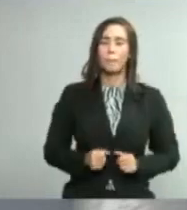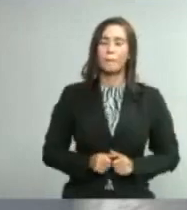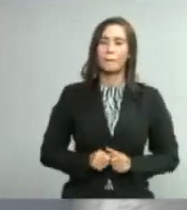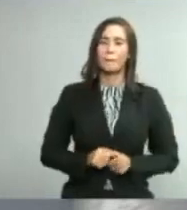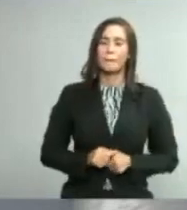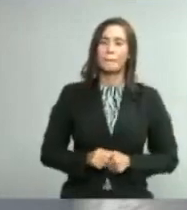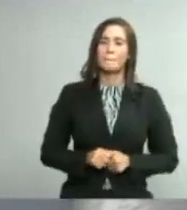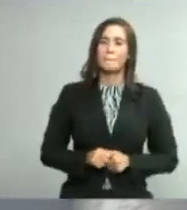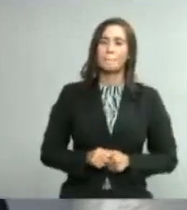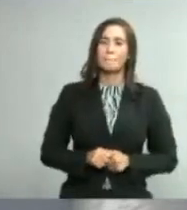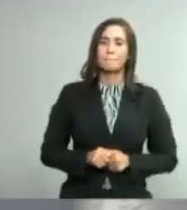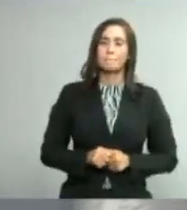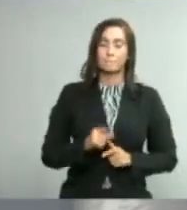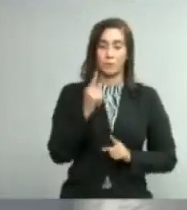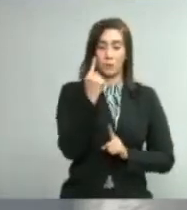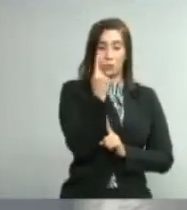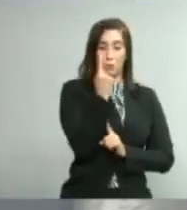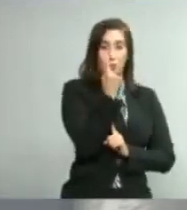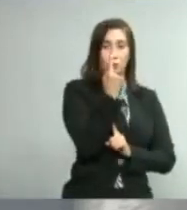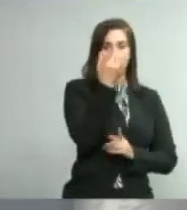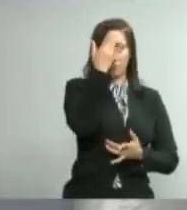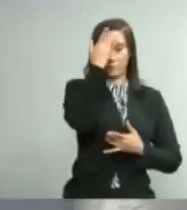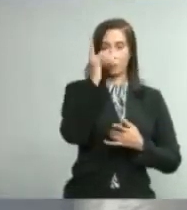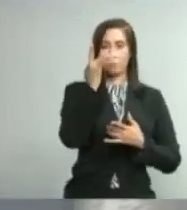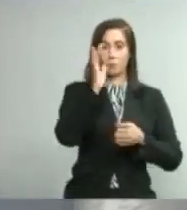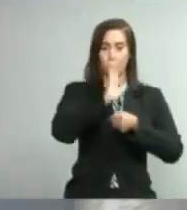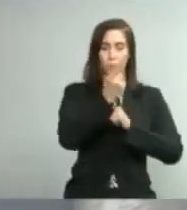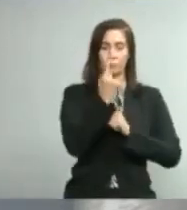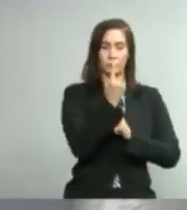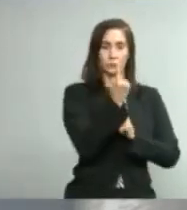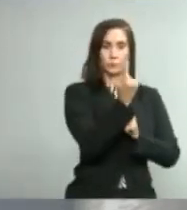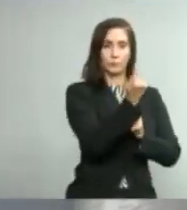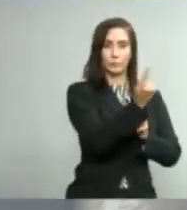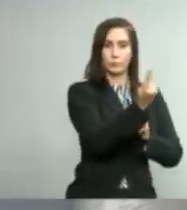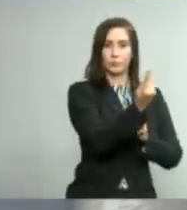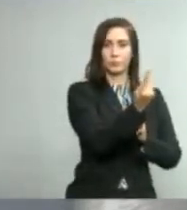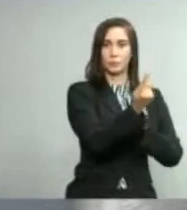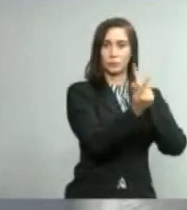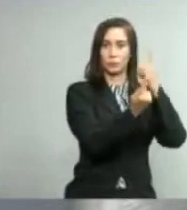en aislamiento hospitalario sí señor